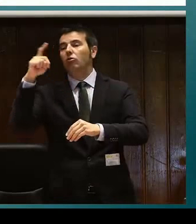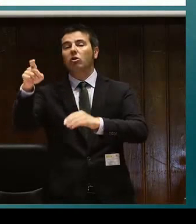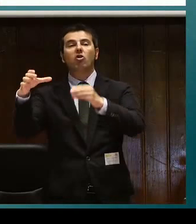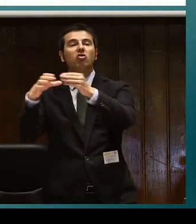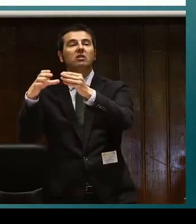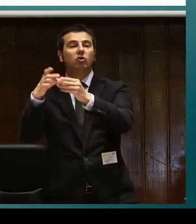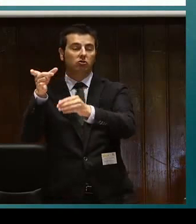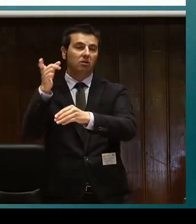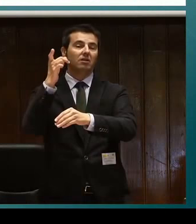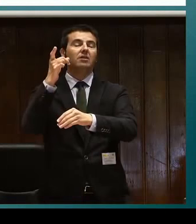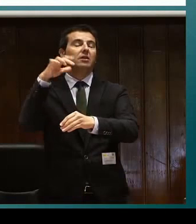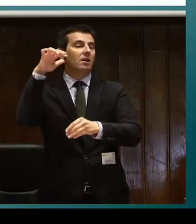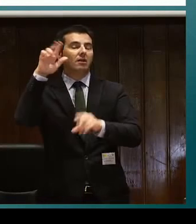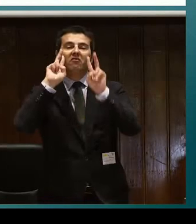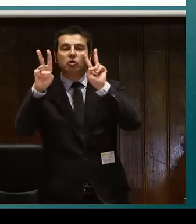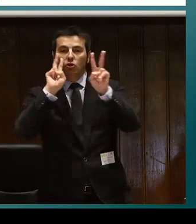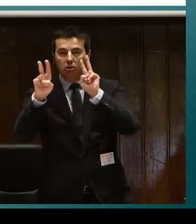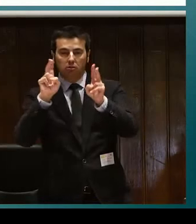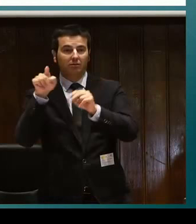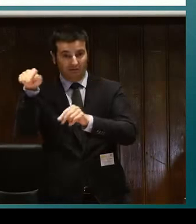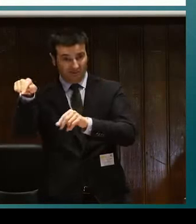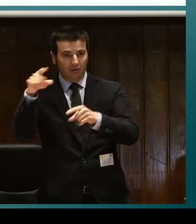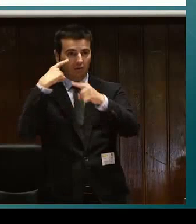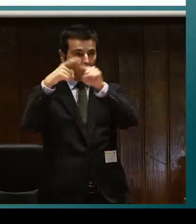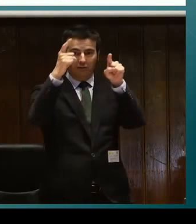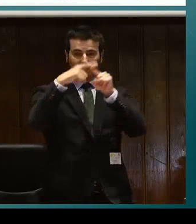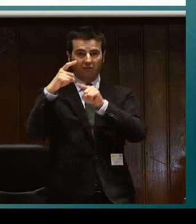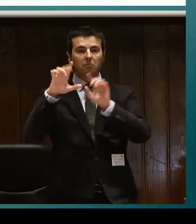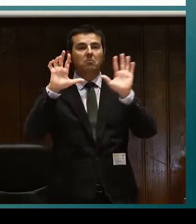dentro del colectivo de personas ciegas o con discapacidad visual.